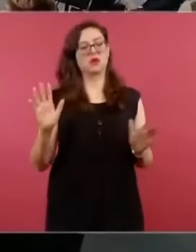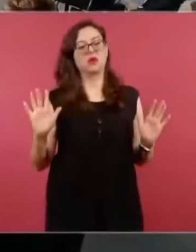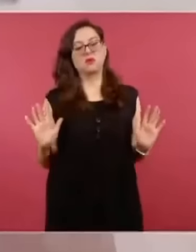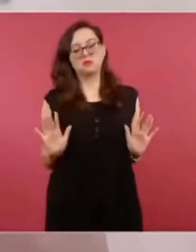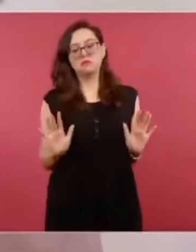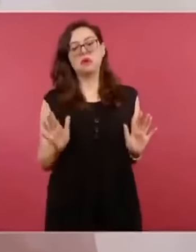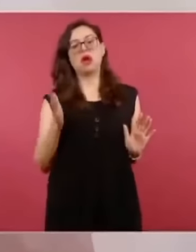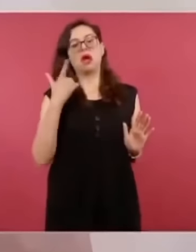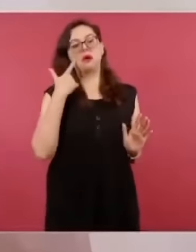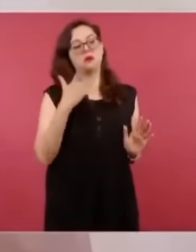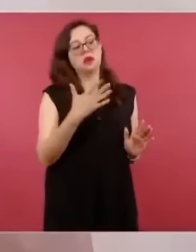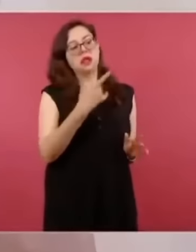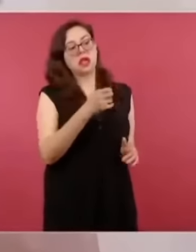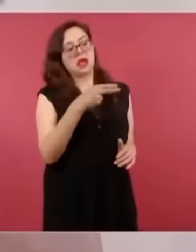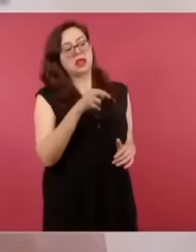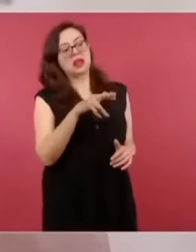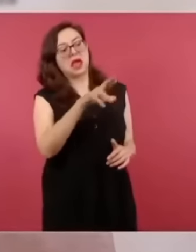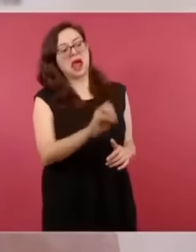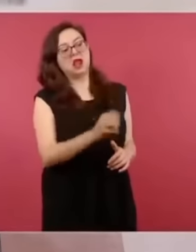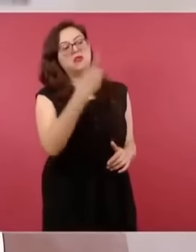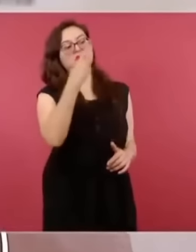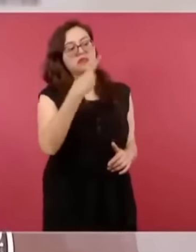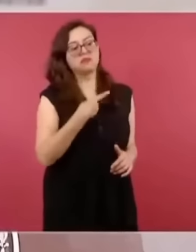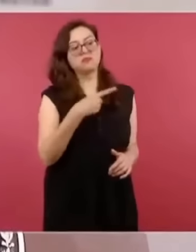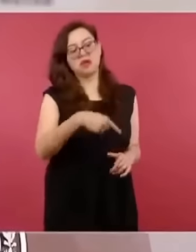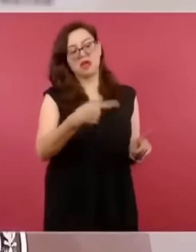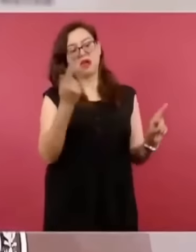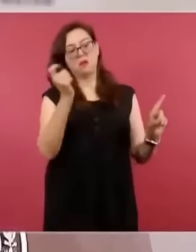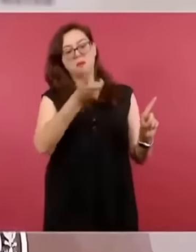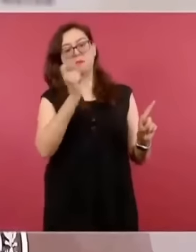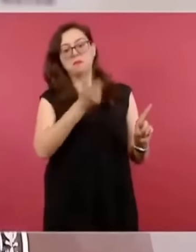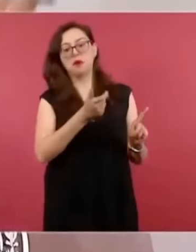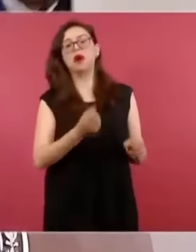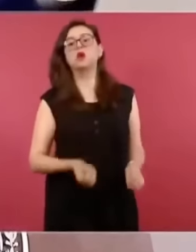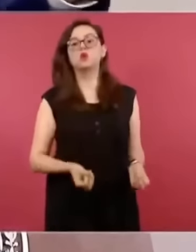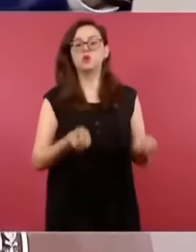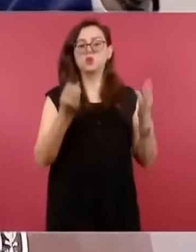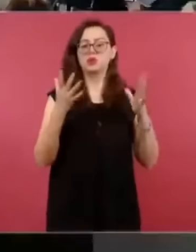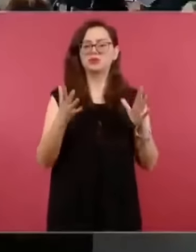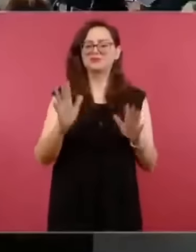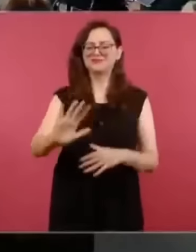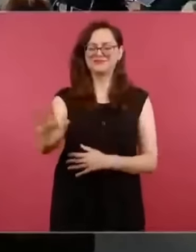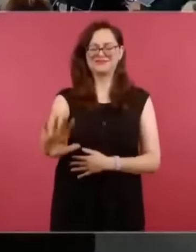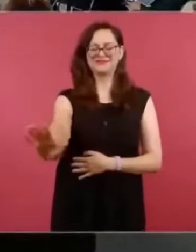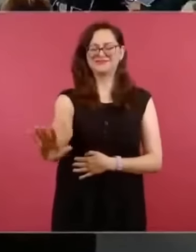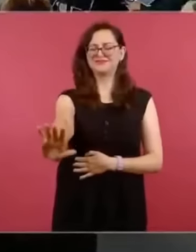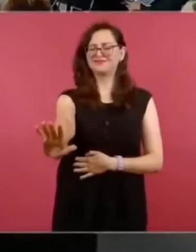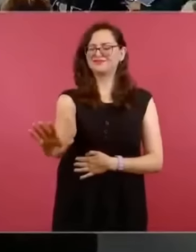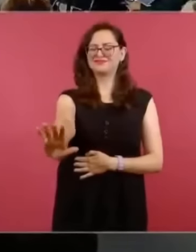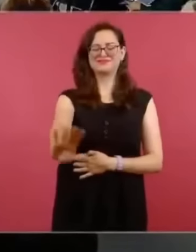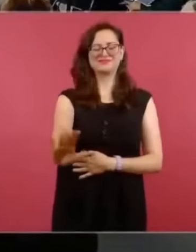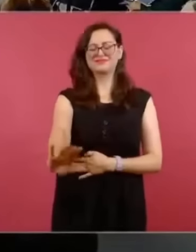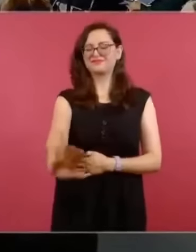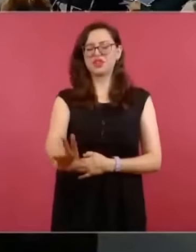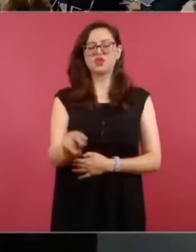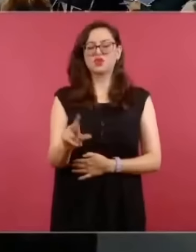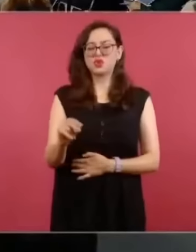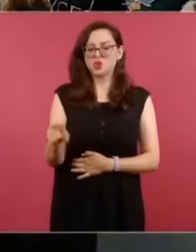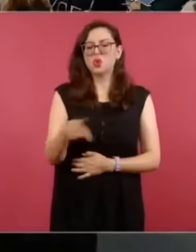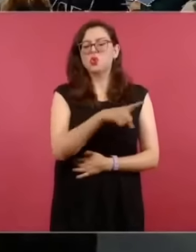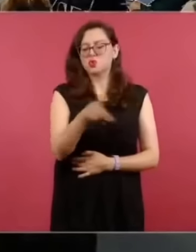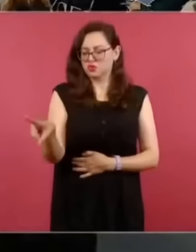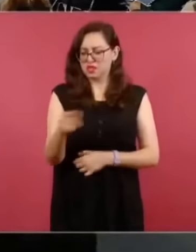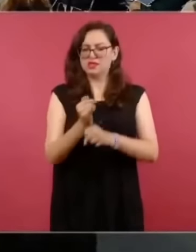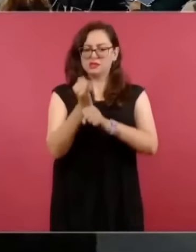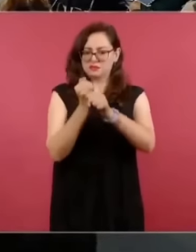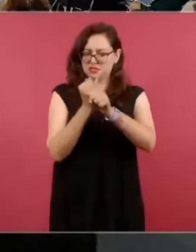cuánto. A ver cuánto. No, pues no, no, no, no, no nos metamos a eso ya, ustedes lo indagan.